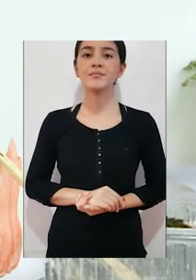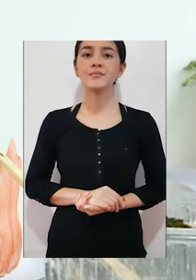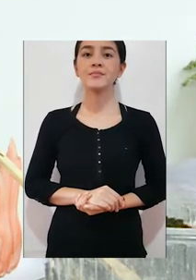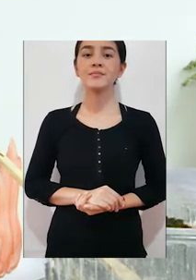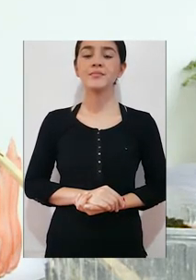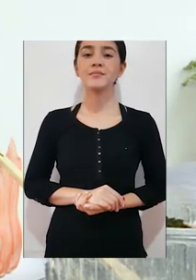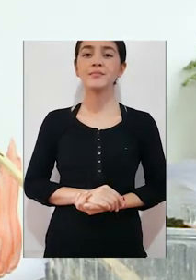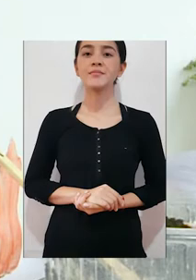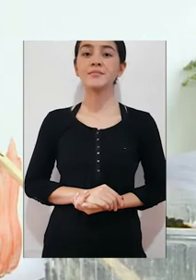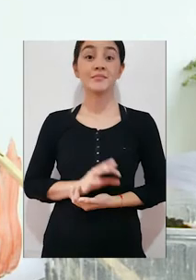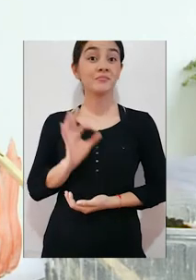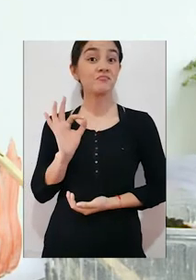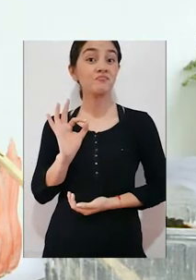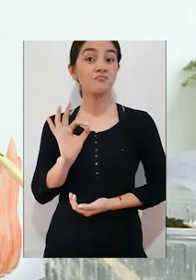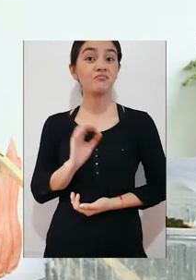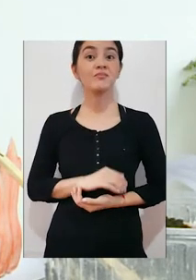Aquí.